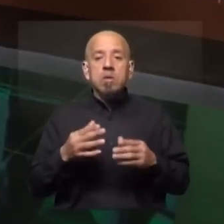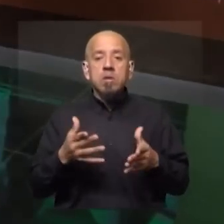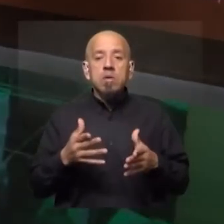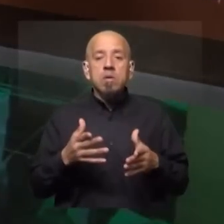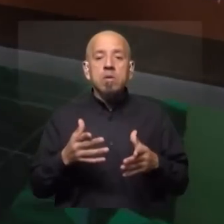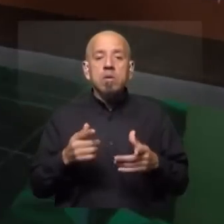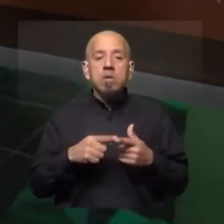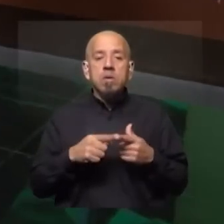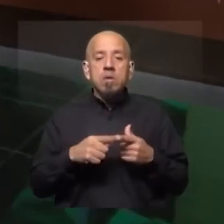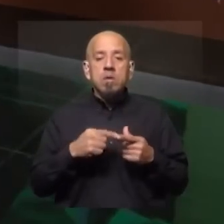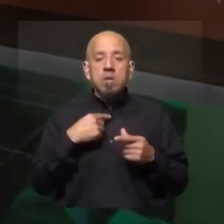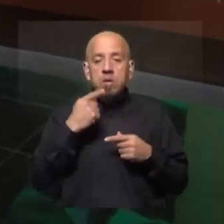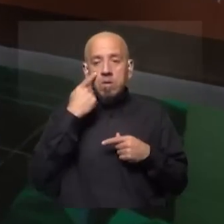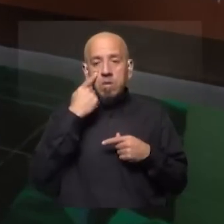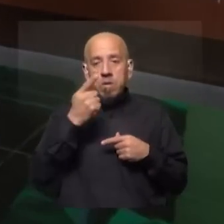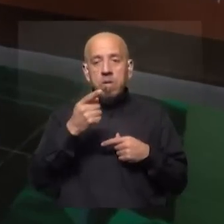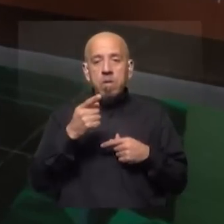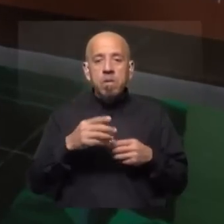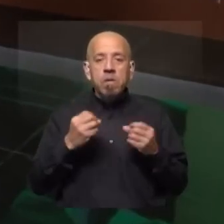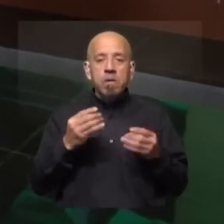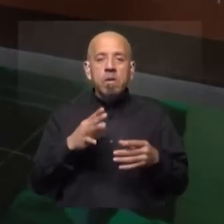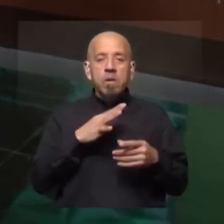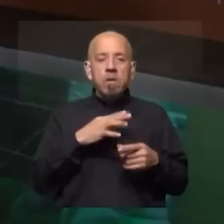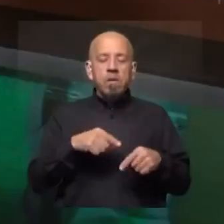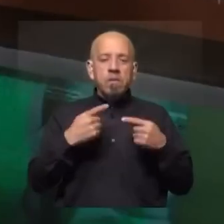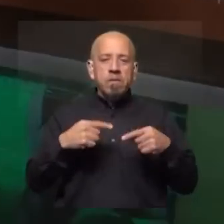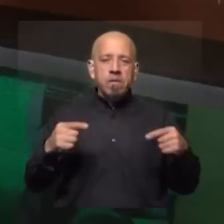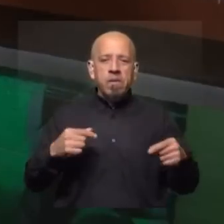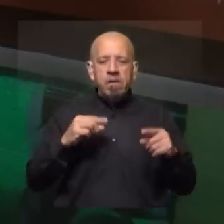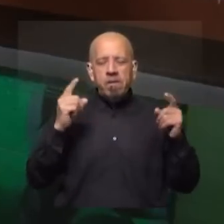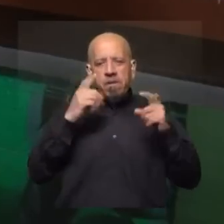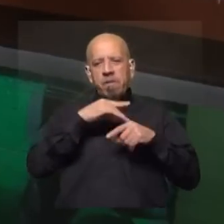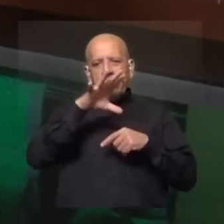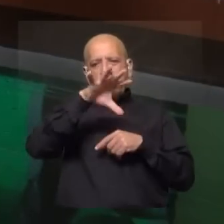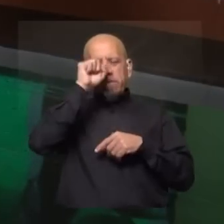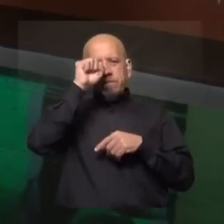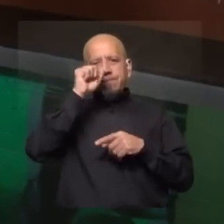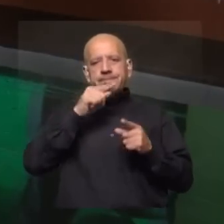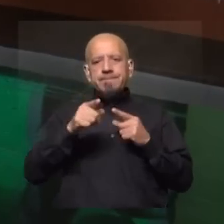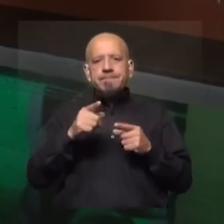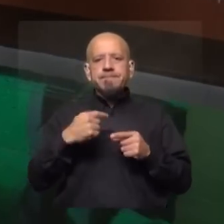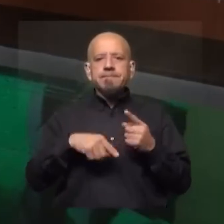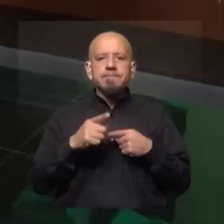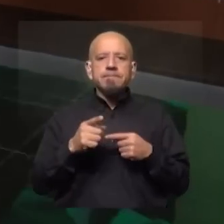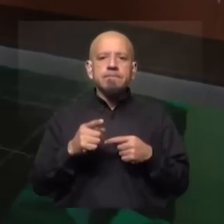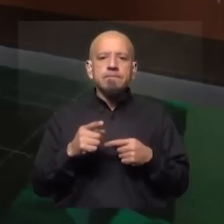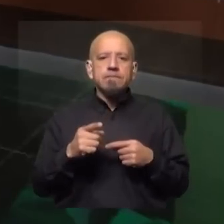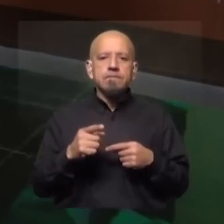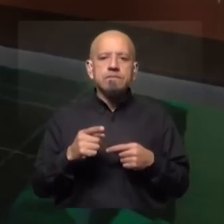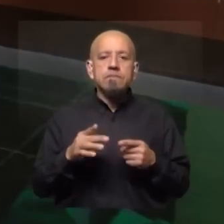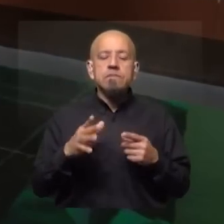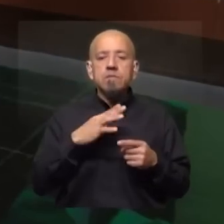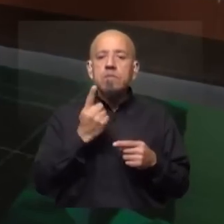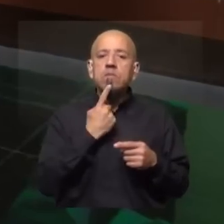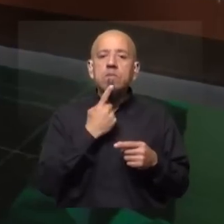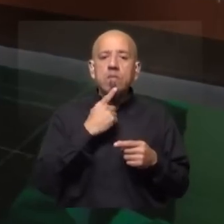adentro, lo van a ver más en detalle en el tercer bloque, porque además hay cosas que son difíciles de entender desde aquí. Pero yo lo que creo en materia de política